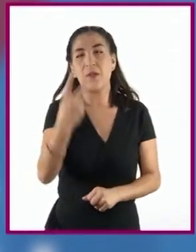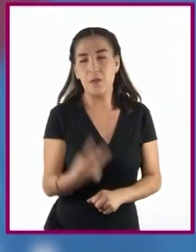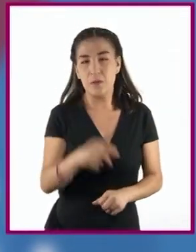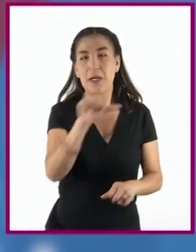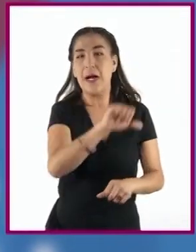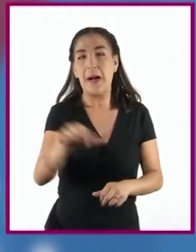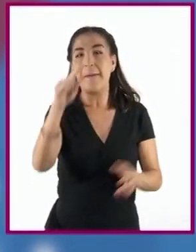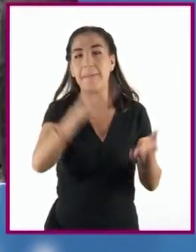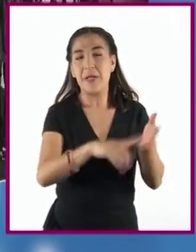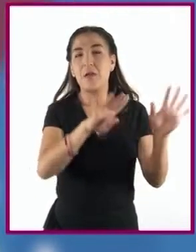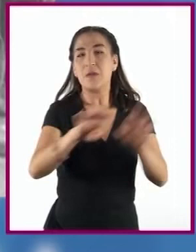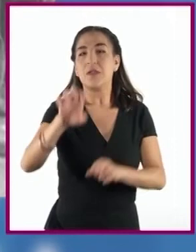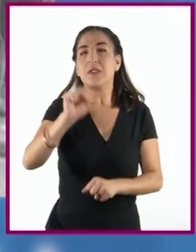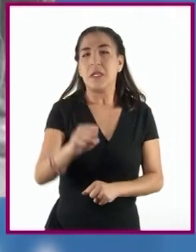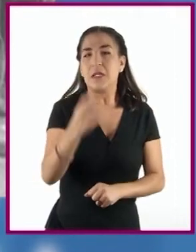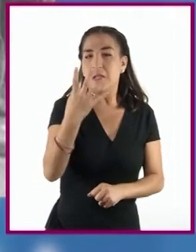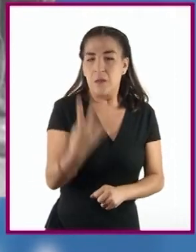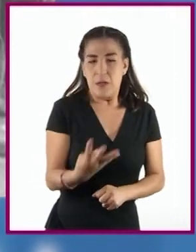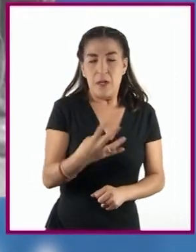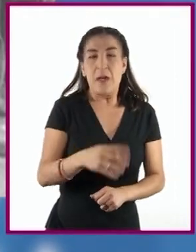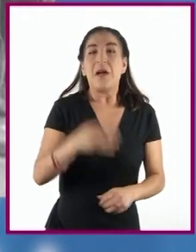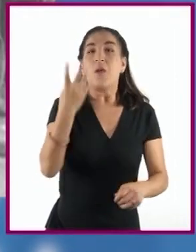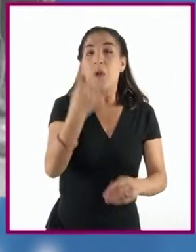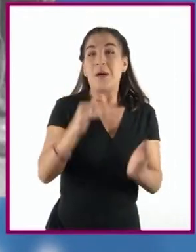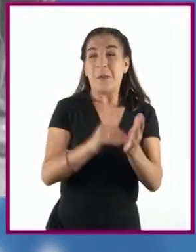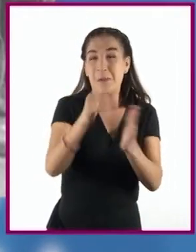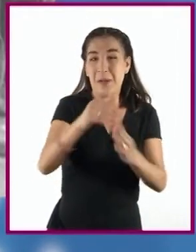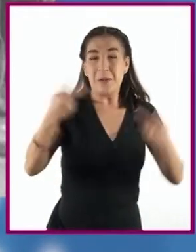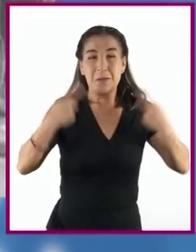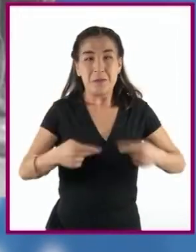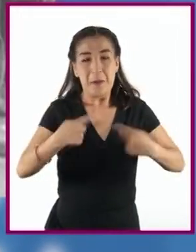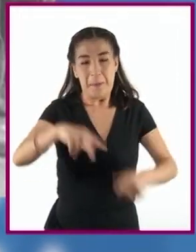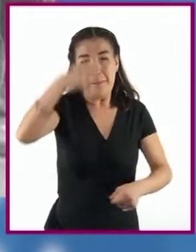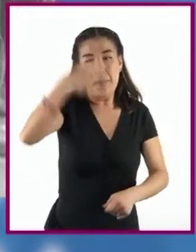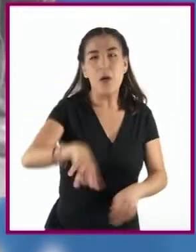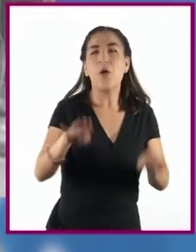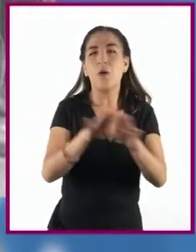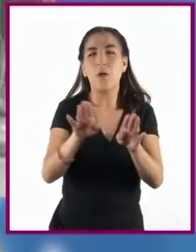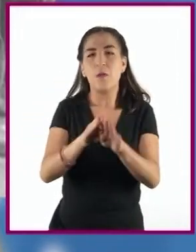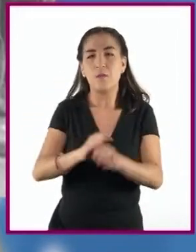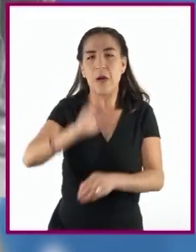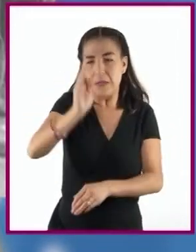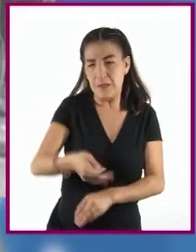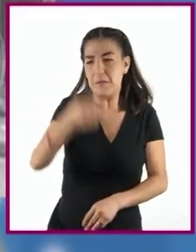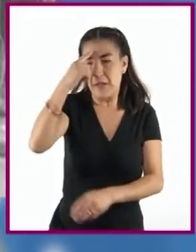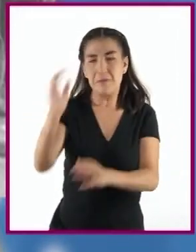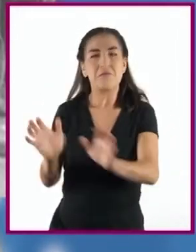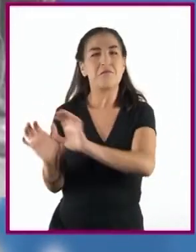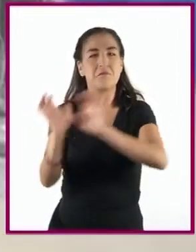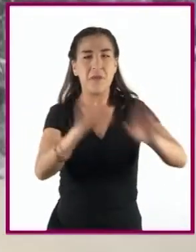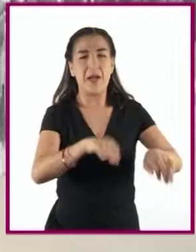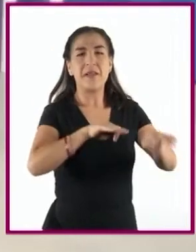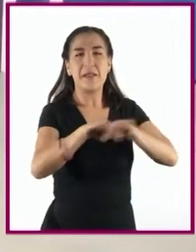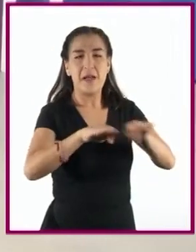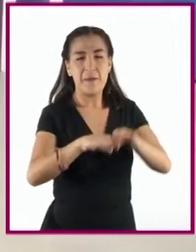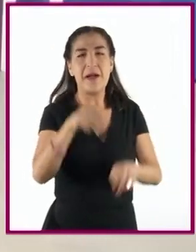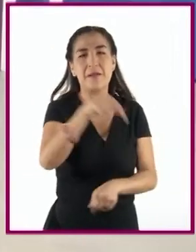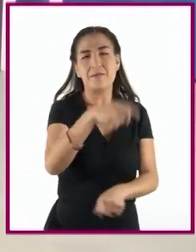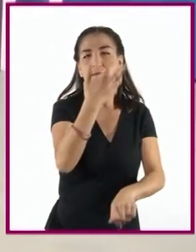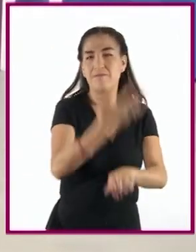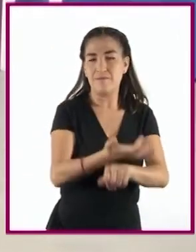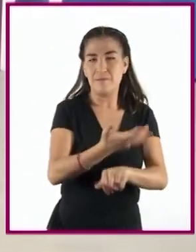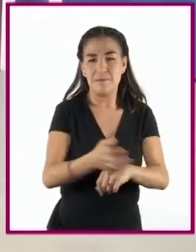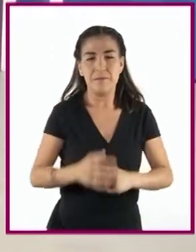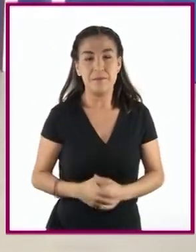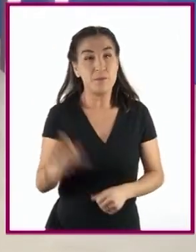1964, más de 4 millones de mexicanos fueron contratados para trabajar en Estados Unidos de América. Al